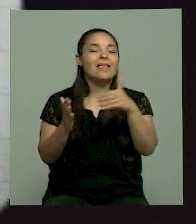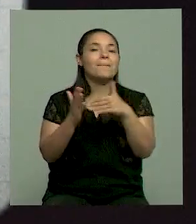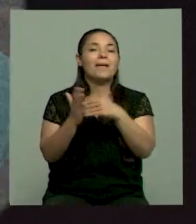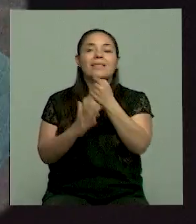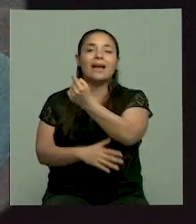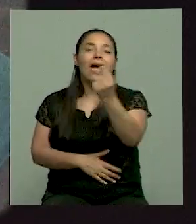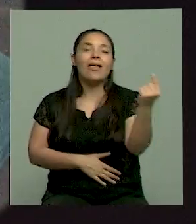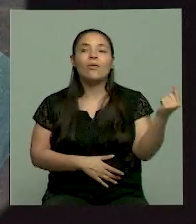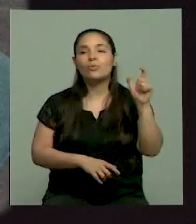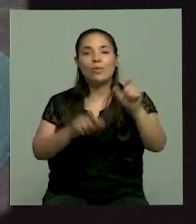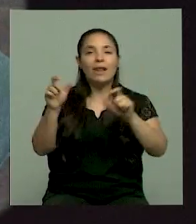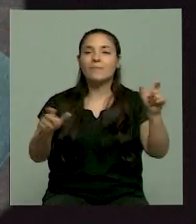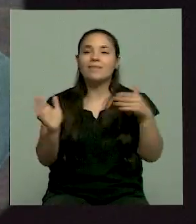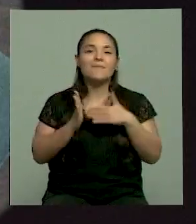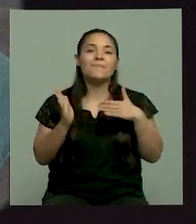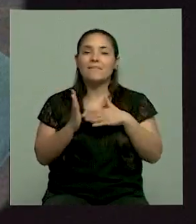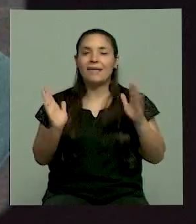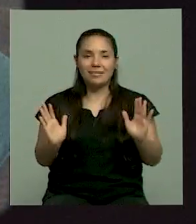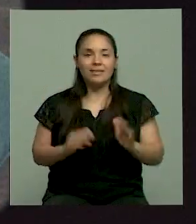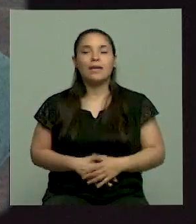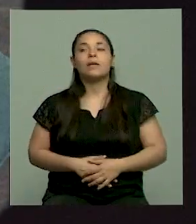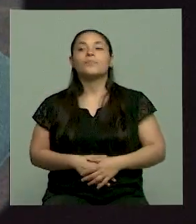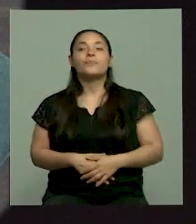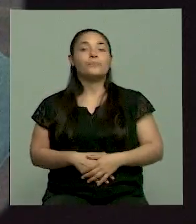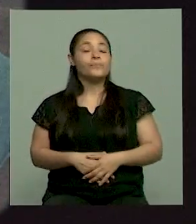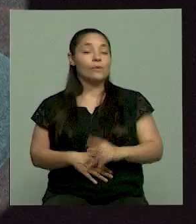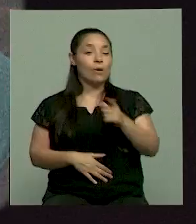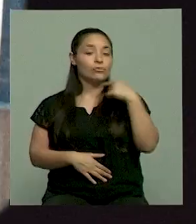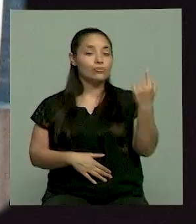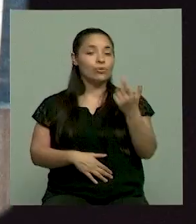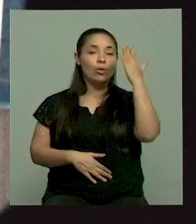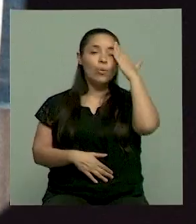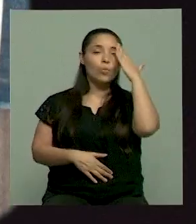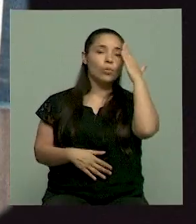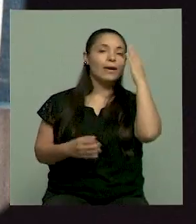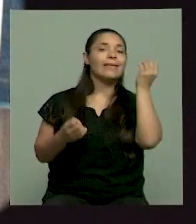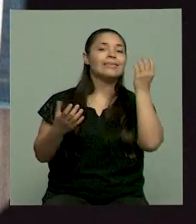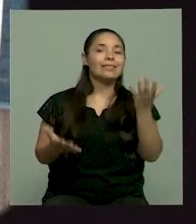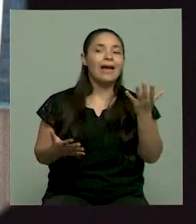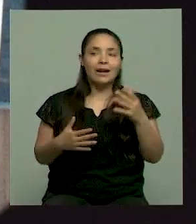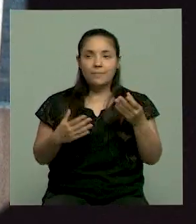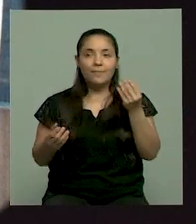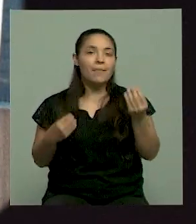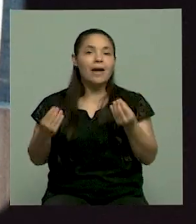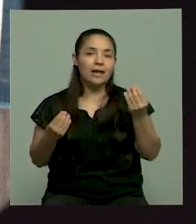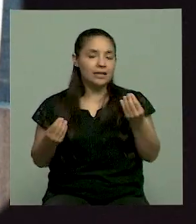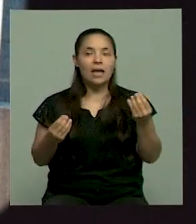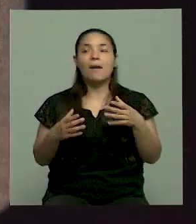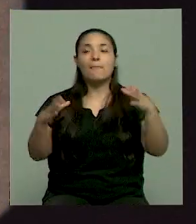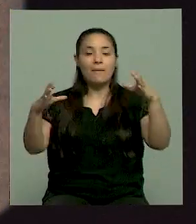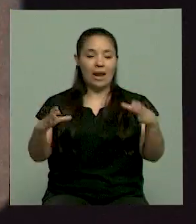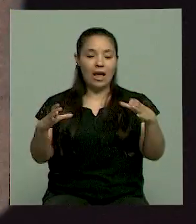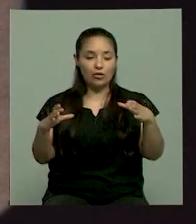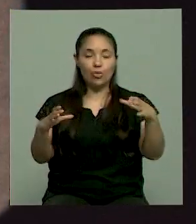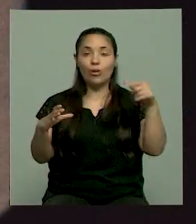estamos nosotros en esta cuestión cultural para acceder a ese tipo de plato? Cuando sabemos